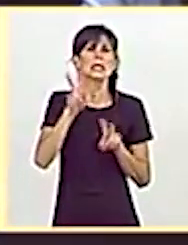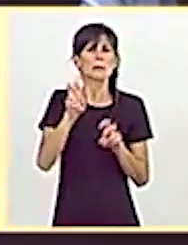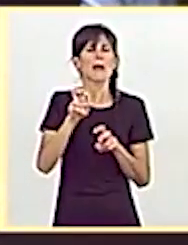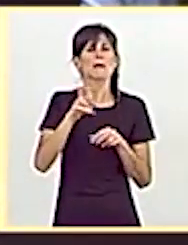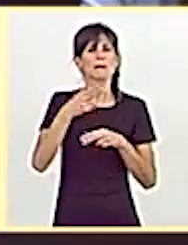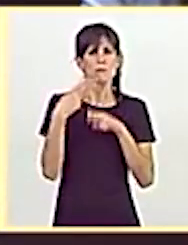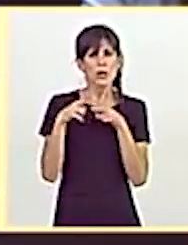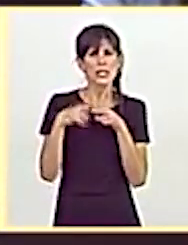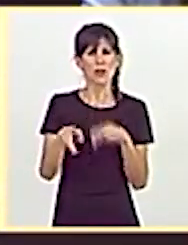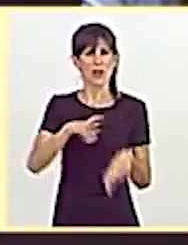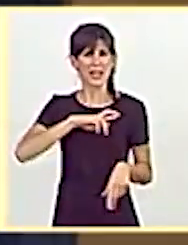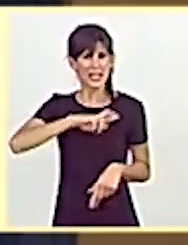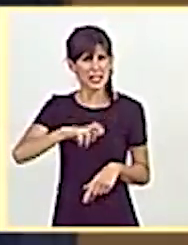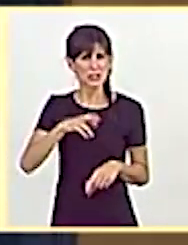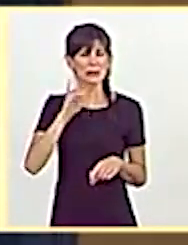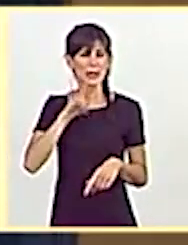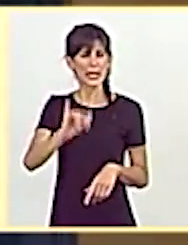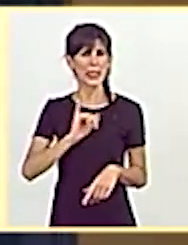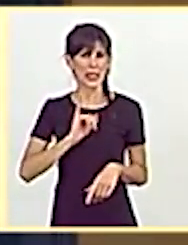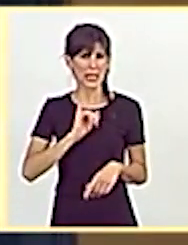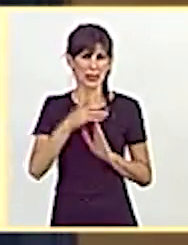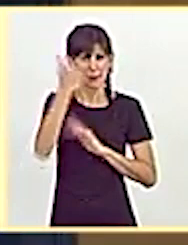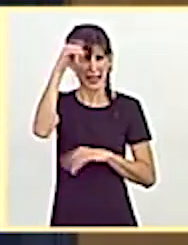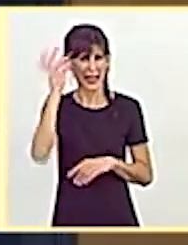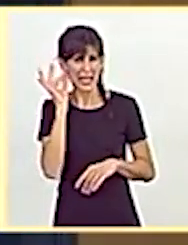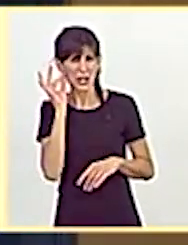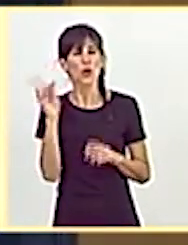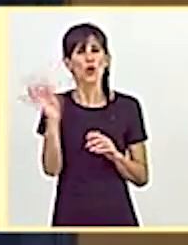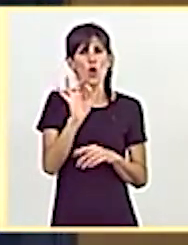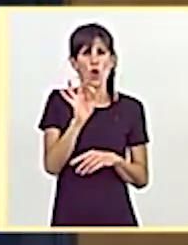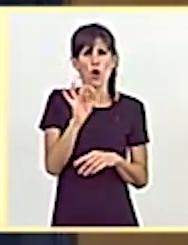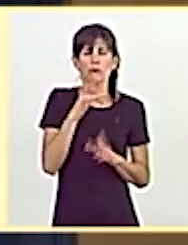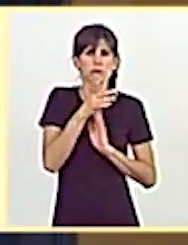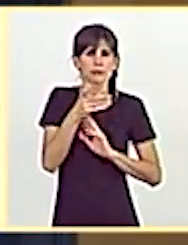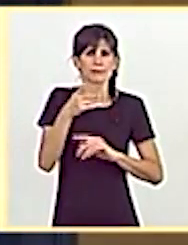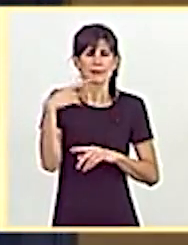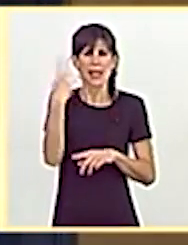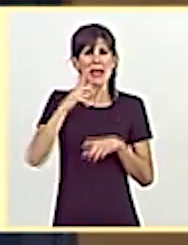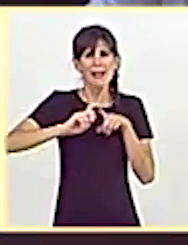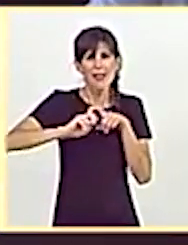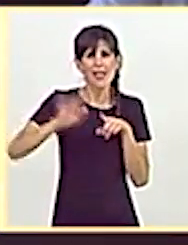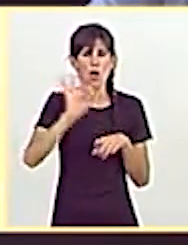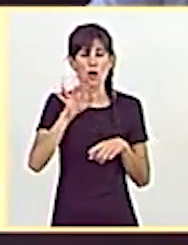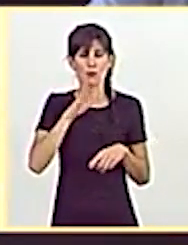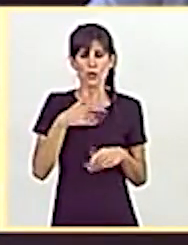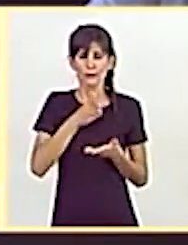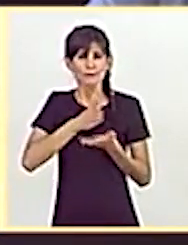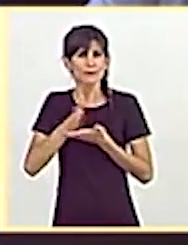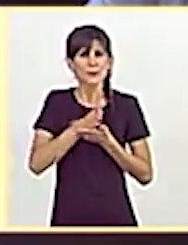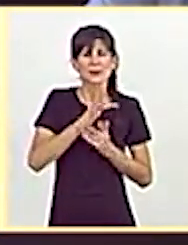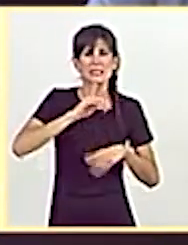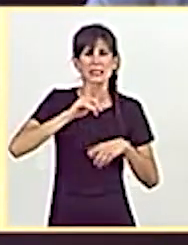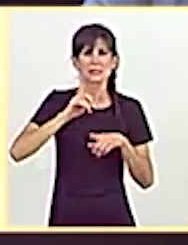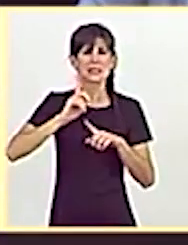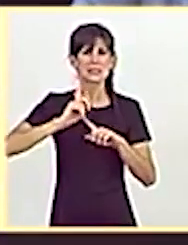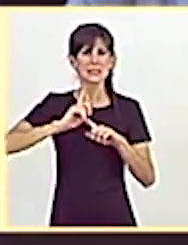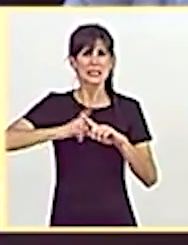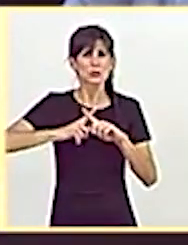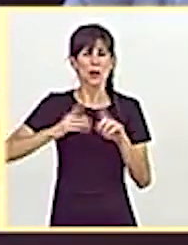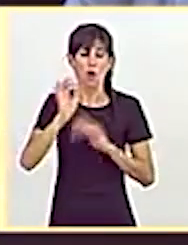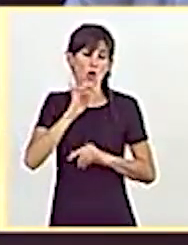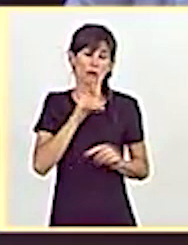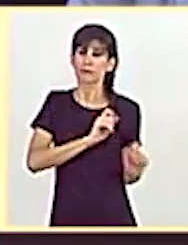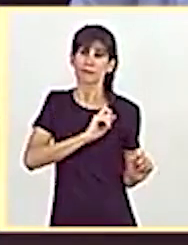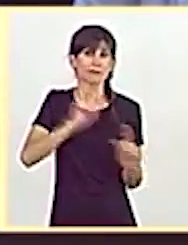religiosos, de identidad de género, étnicos o por tendencia sexual. Asimismo, aquellos que tuvieron que emigrar por la